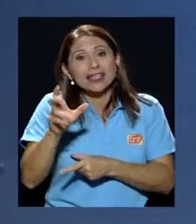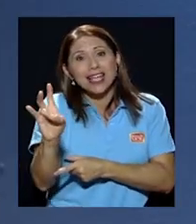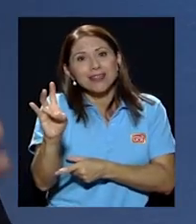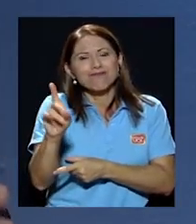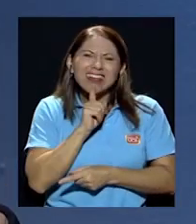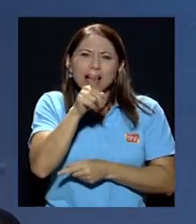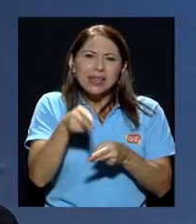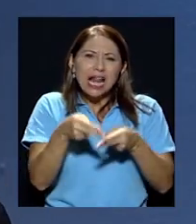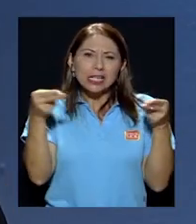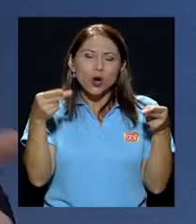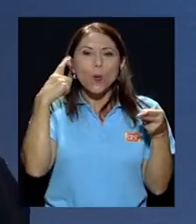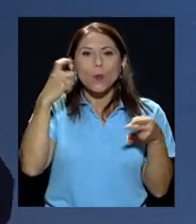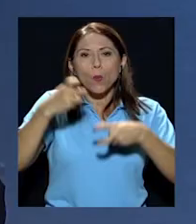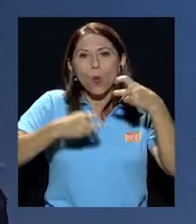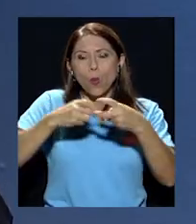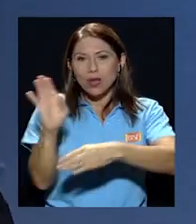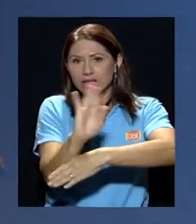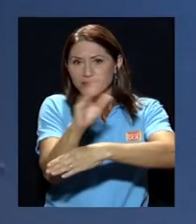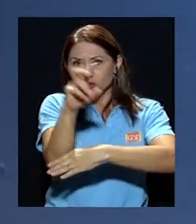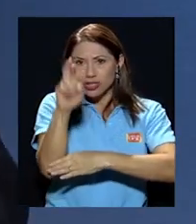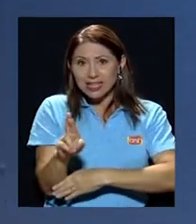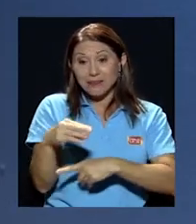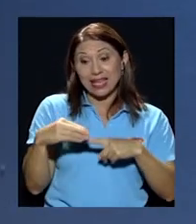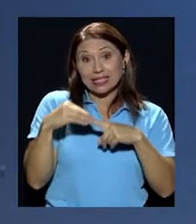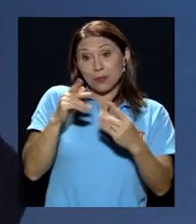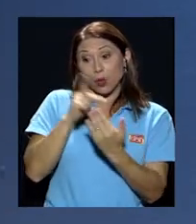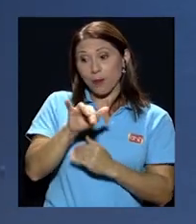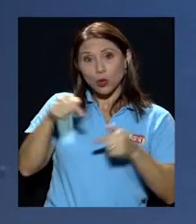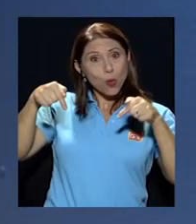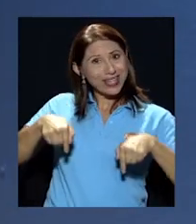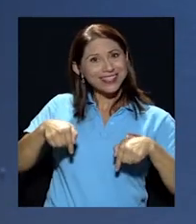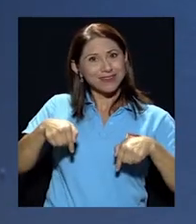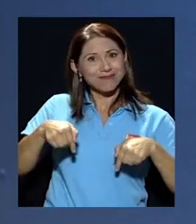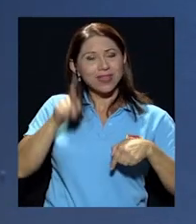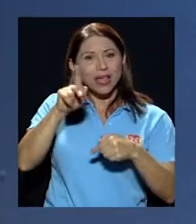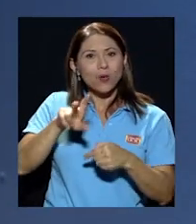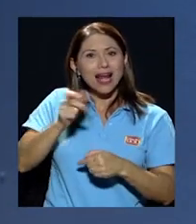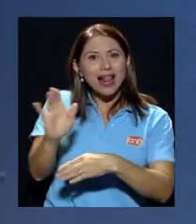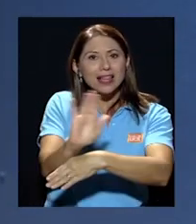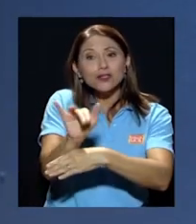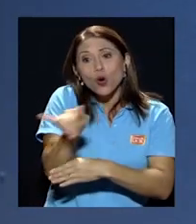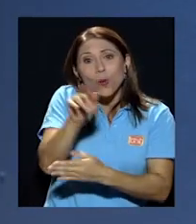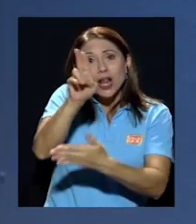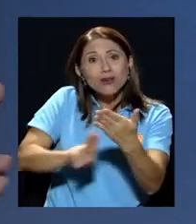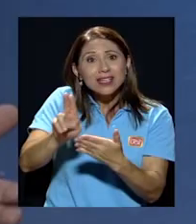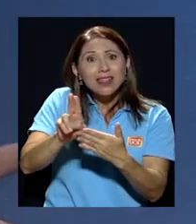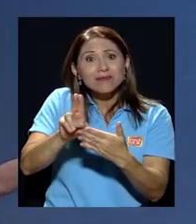de los problemas de la televisión en Costa Rica es que salvo programas como este, un canal como el canal de la universidad, no existen programas de opinión. ¿Cuáles son los